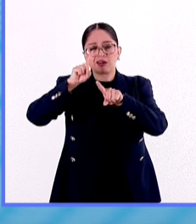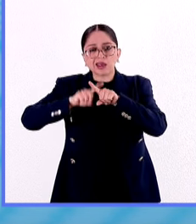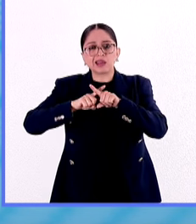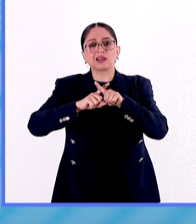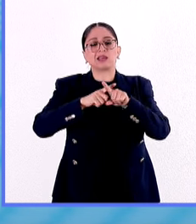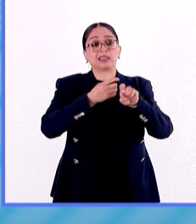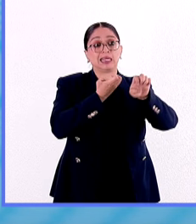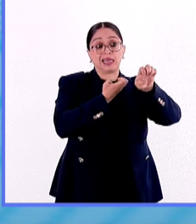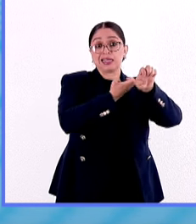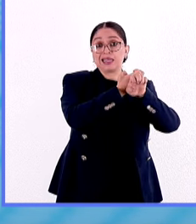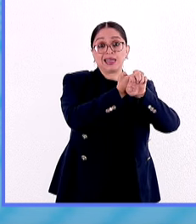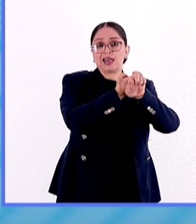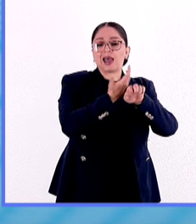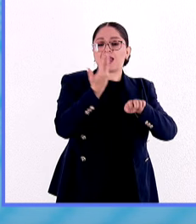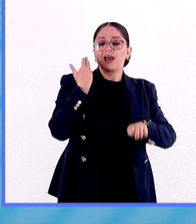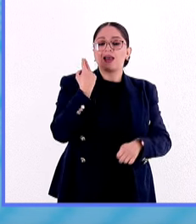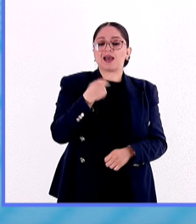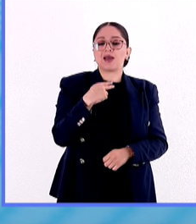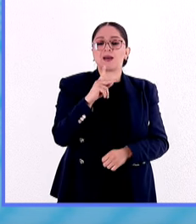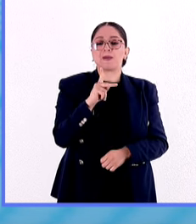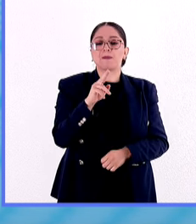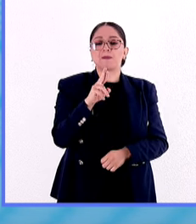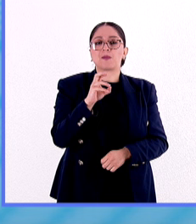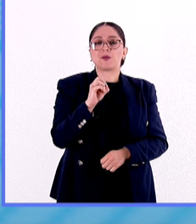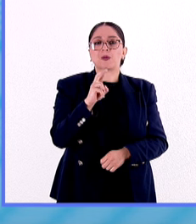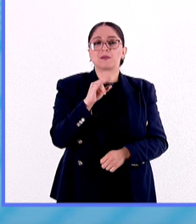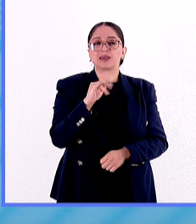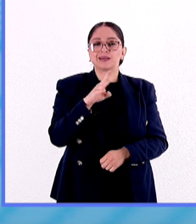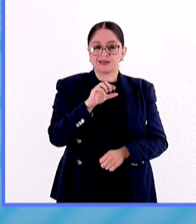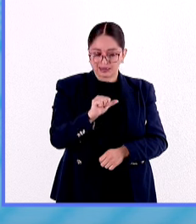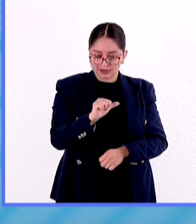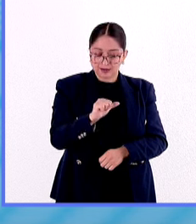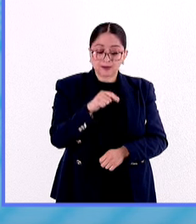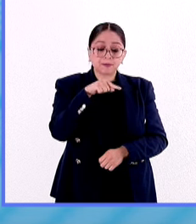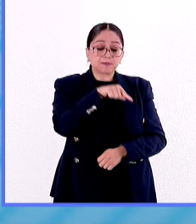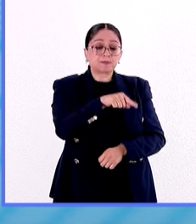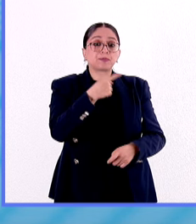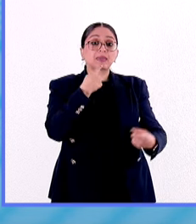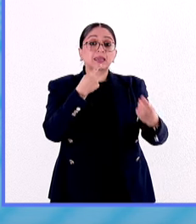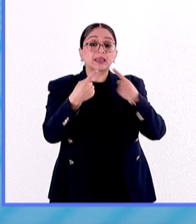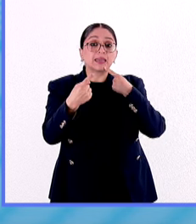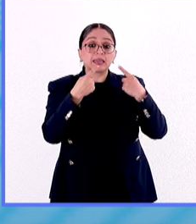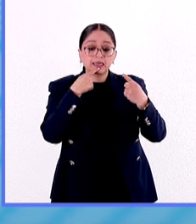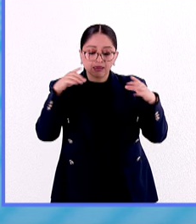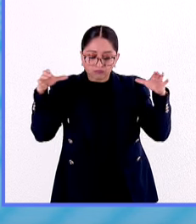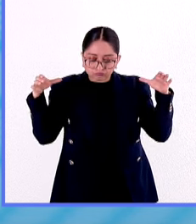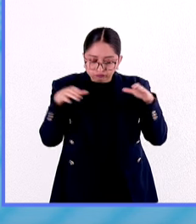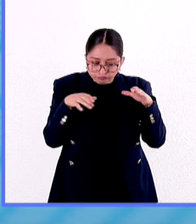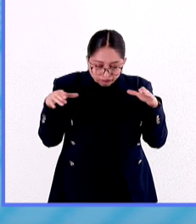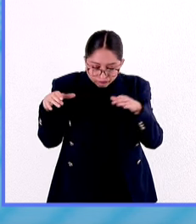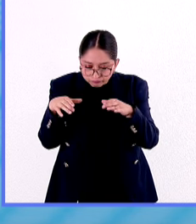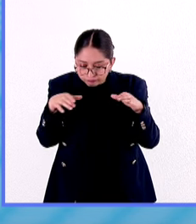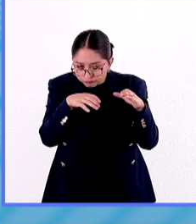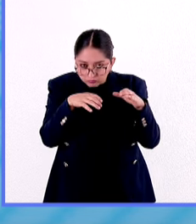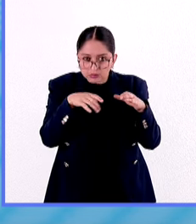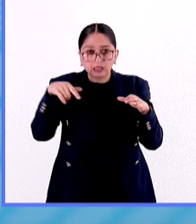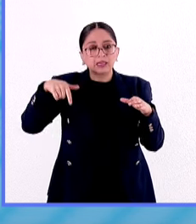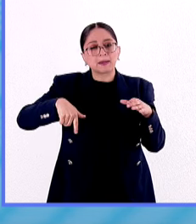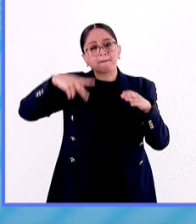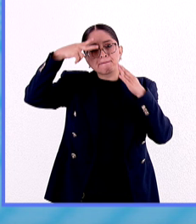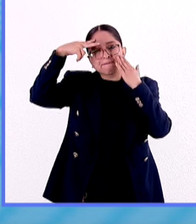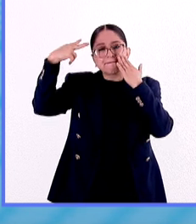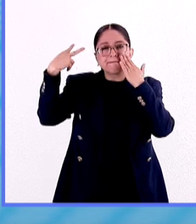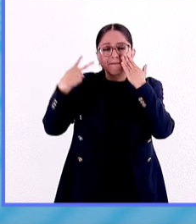provincias no estados, y todo eso se discutió en la sede legislativa. México organizó su